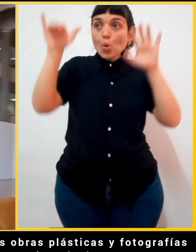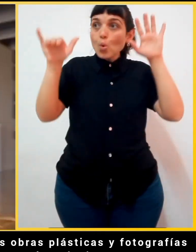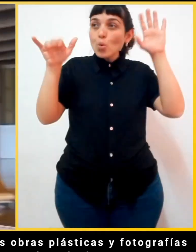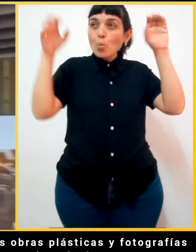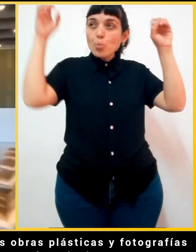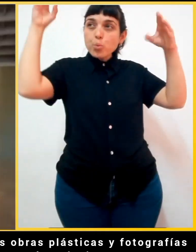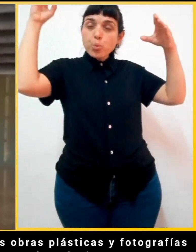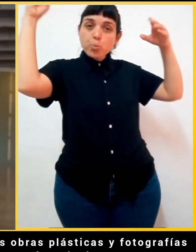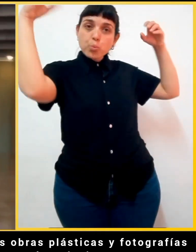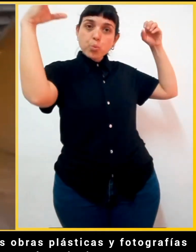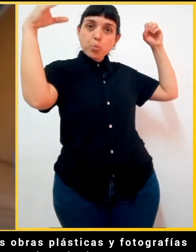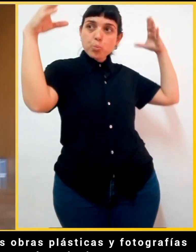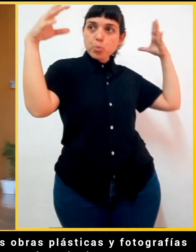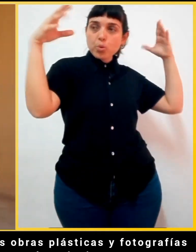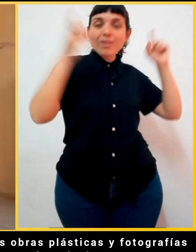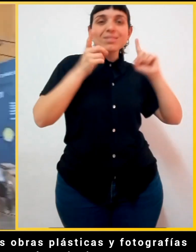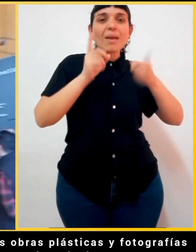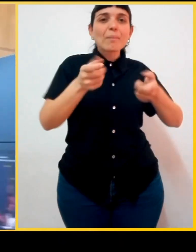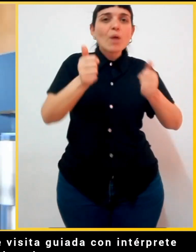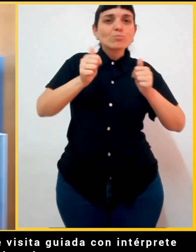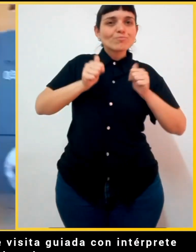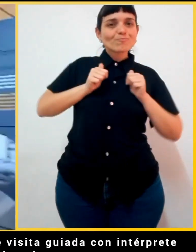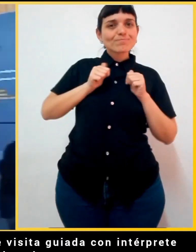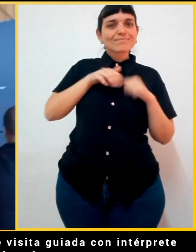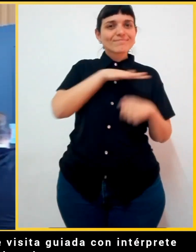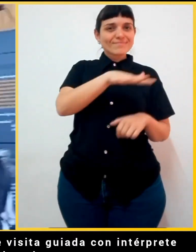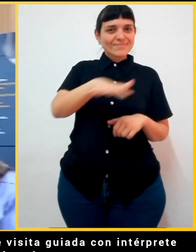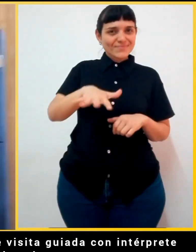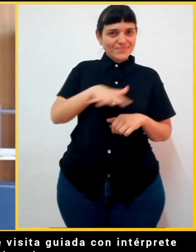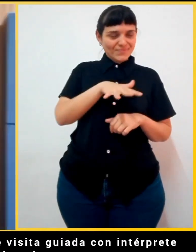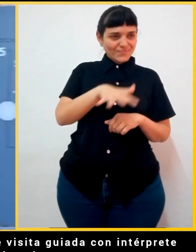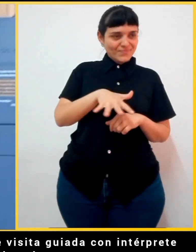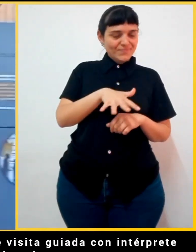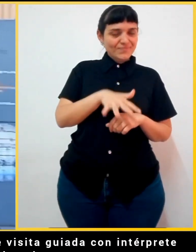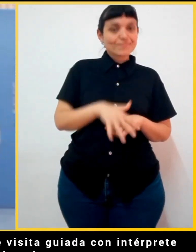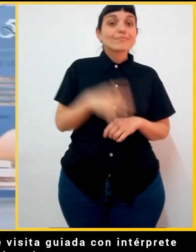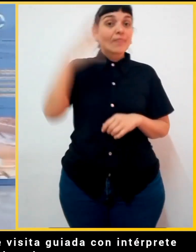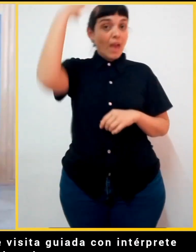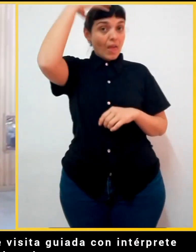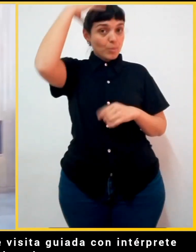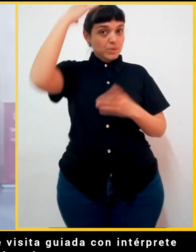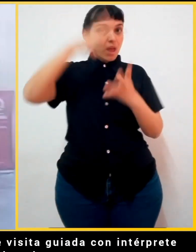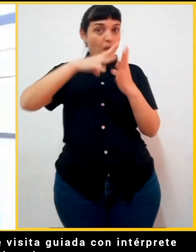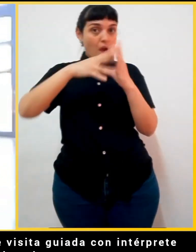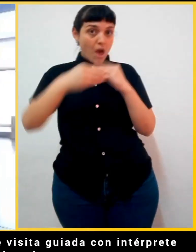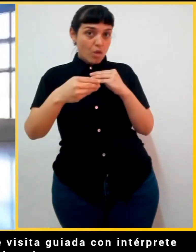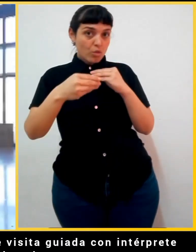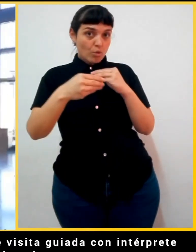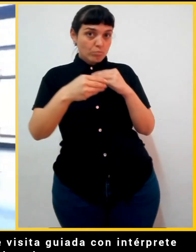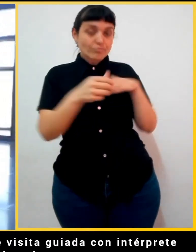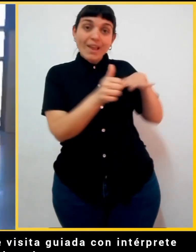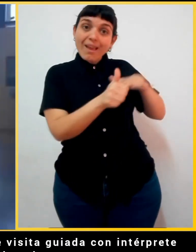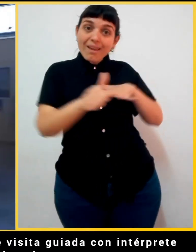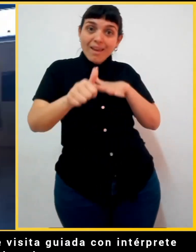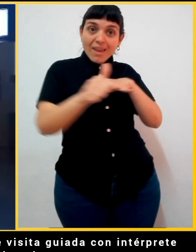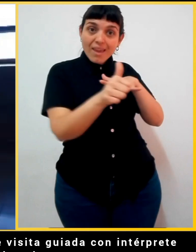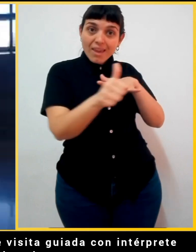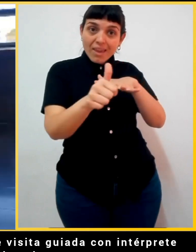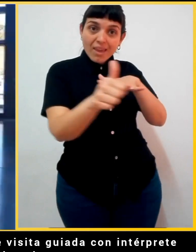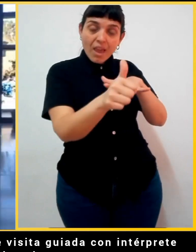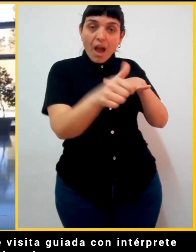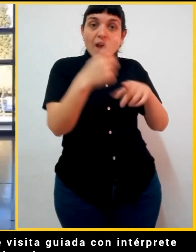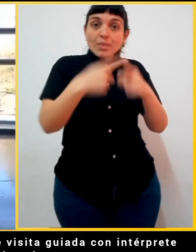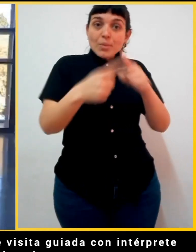uniforme y área de descanso. Posee sanitario adaptado y disponibilidad de visita guiada